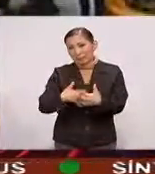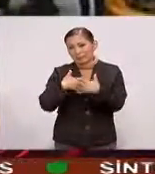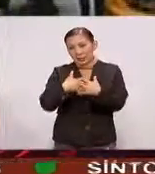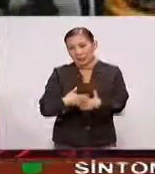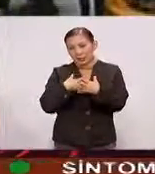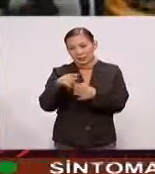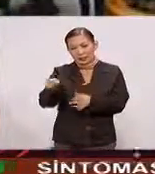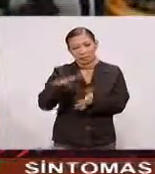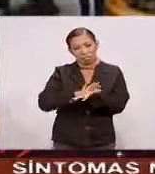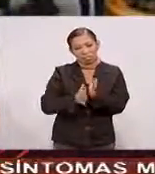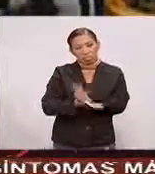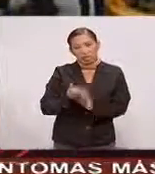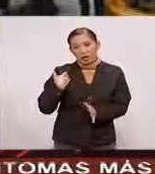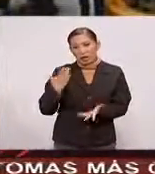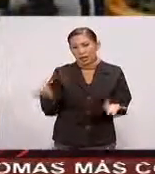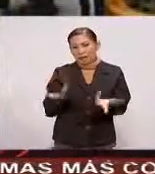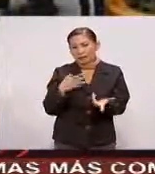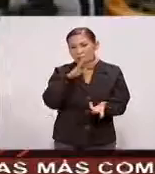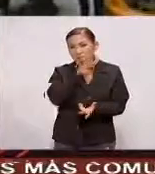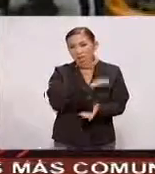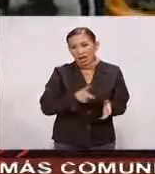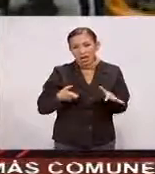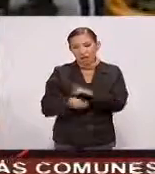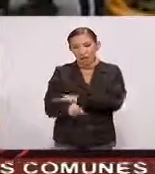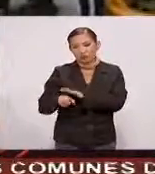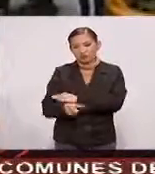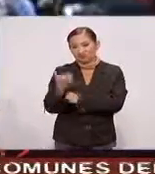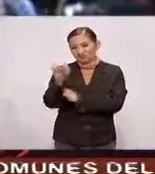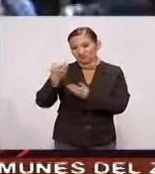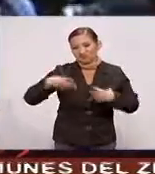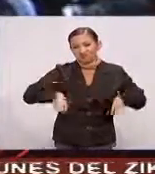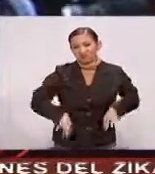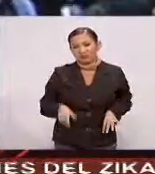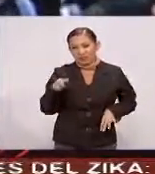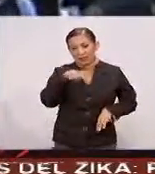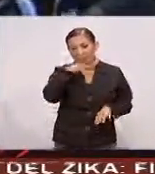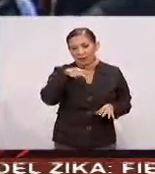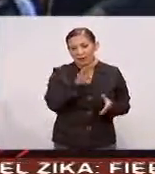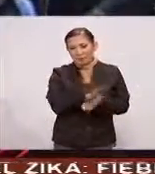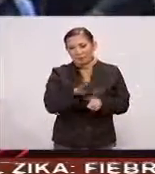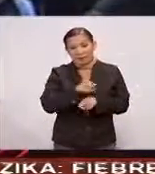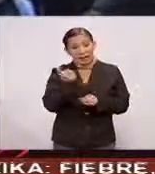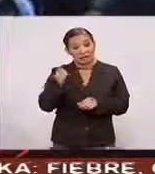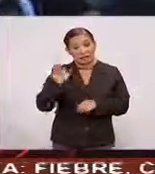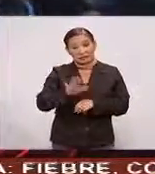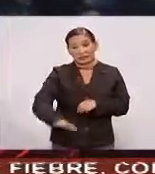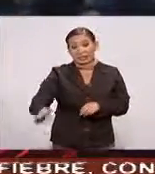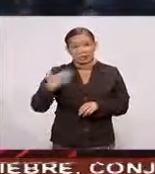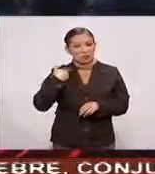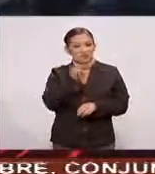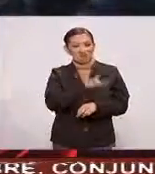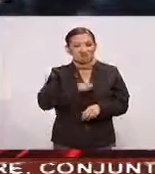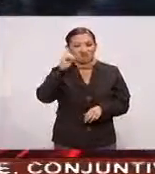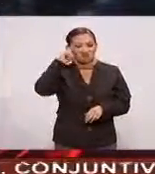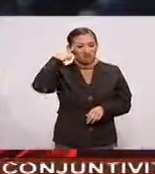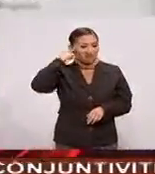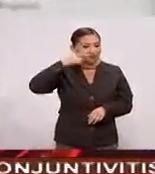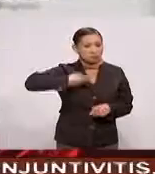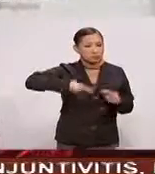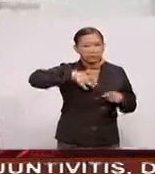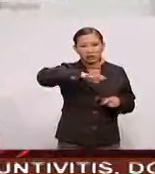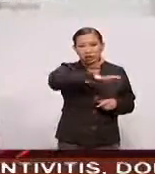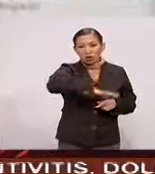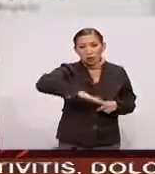Involucrada En casos Importantes De corrupción En ese país Así las cosas El descontento Por supuesto